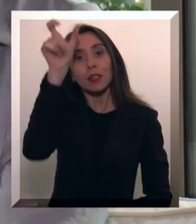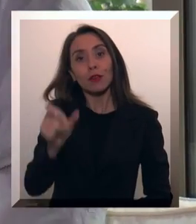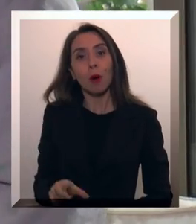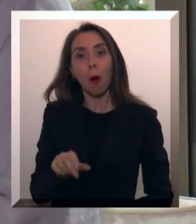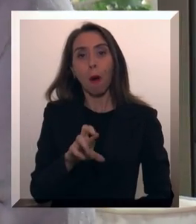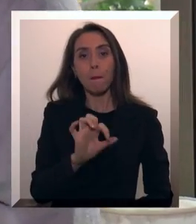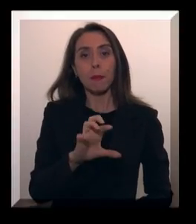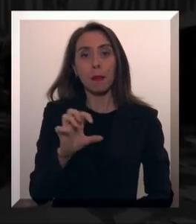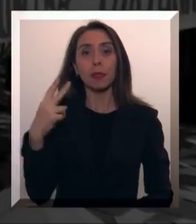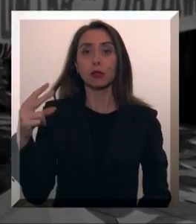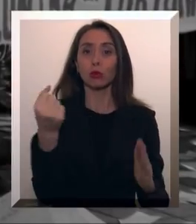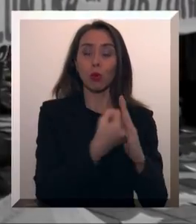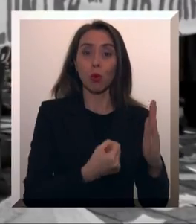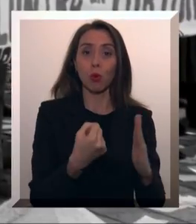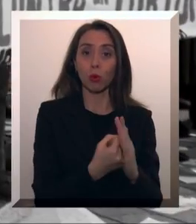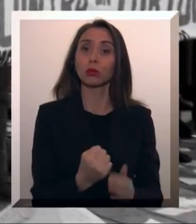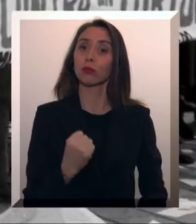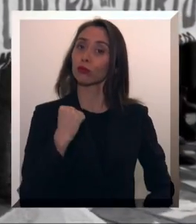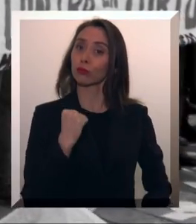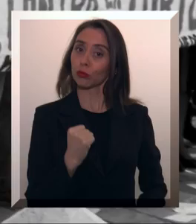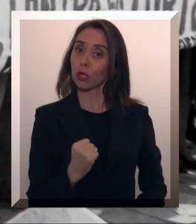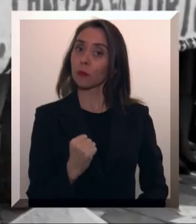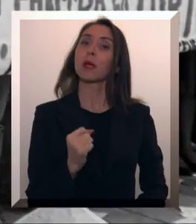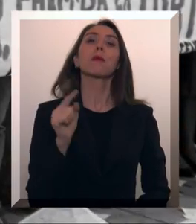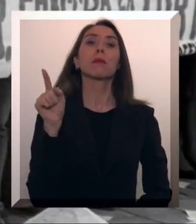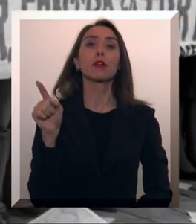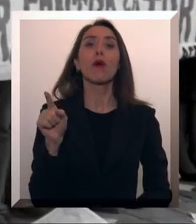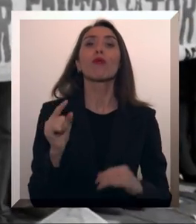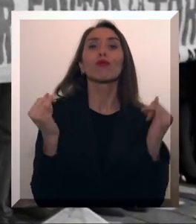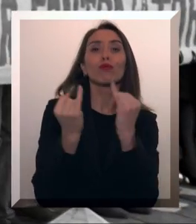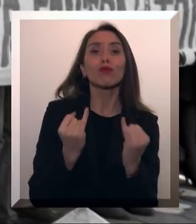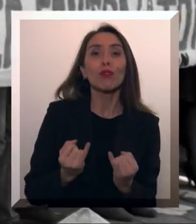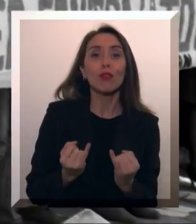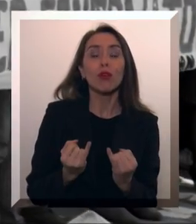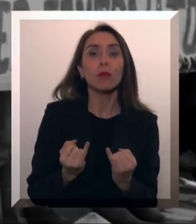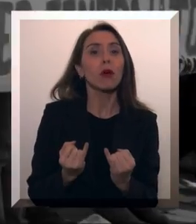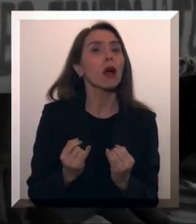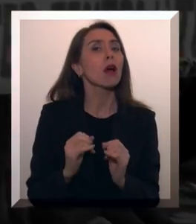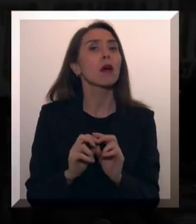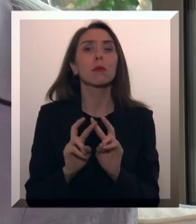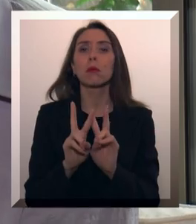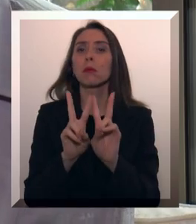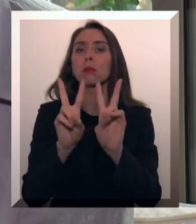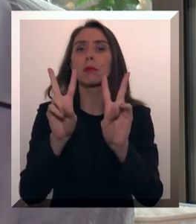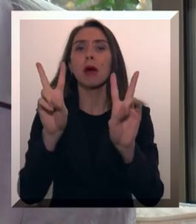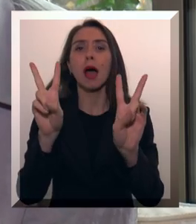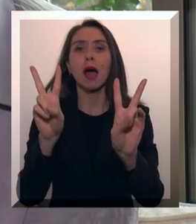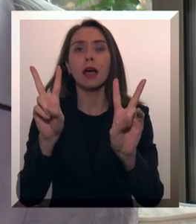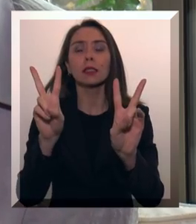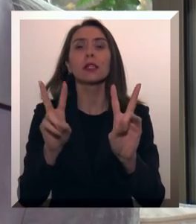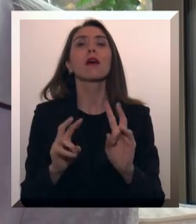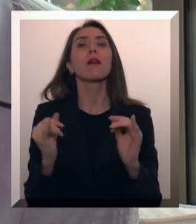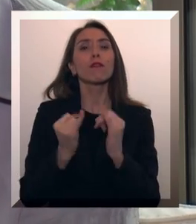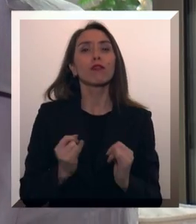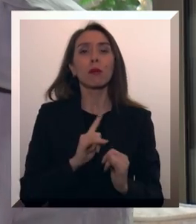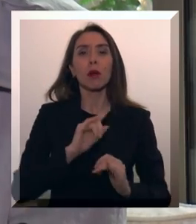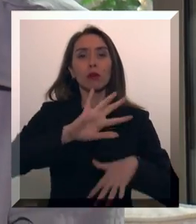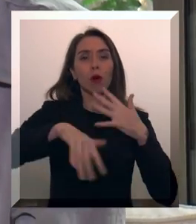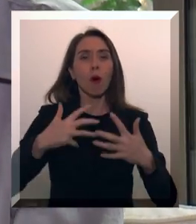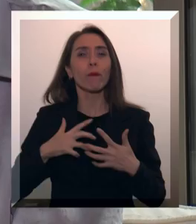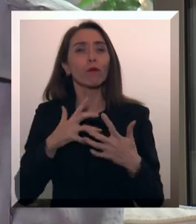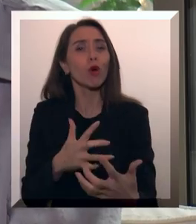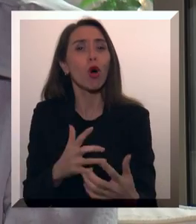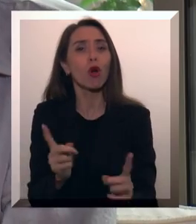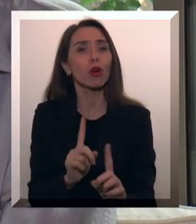el Pepe en sus causas fue muy radical, pero él en los métodos que pasó fue muy de paz, de método no